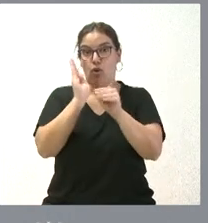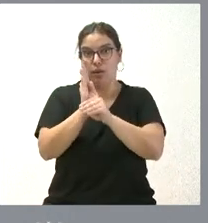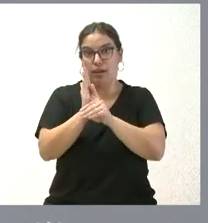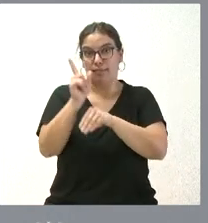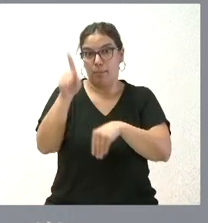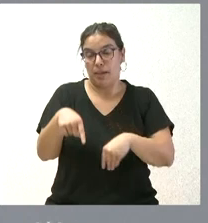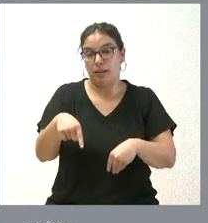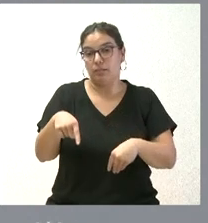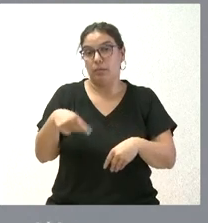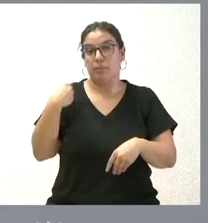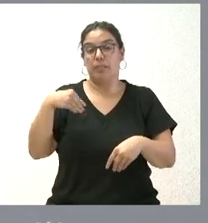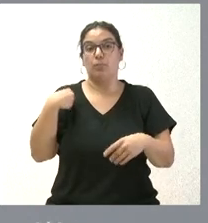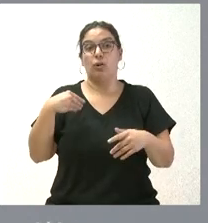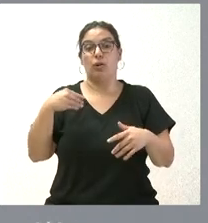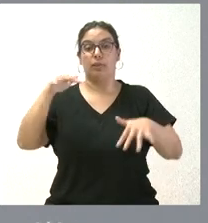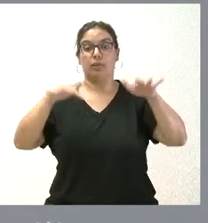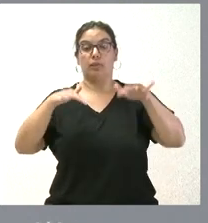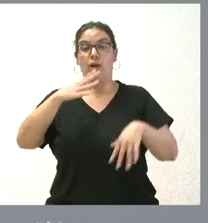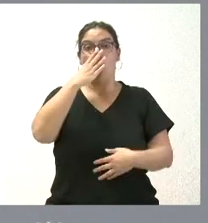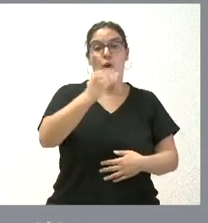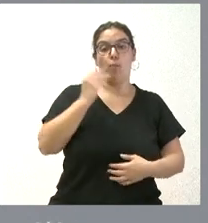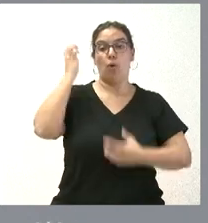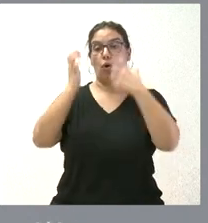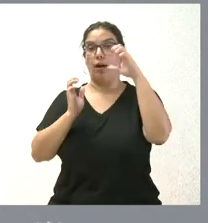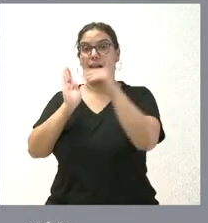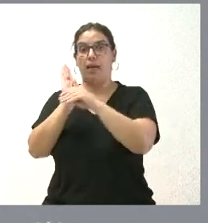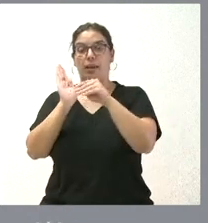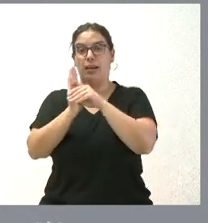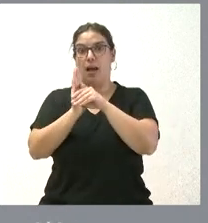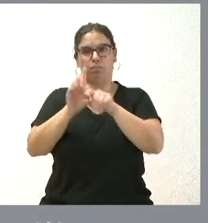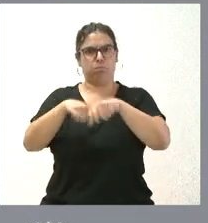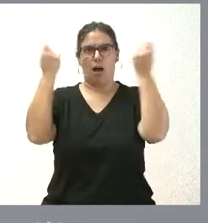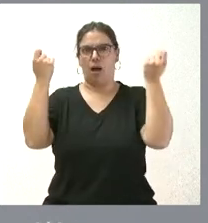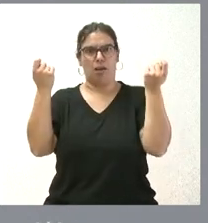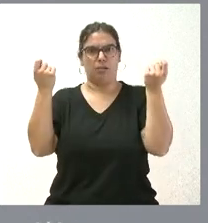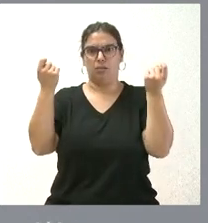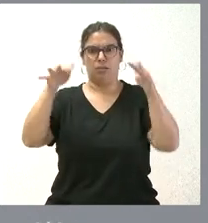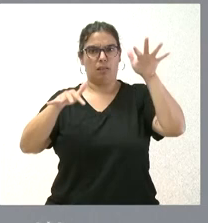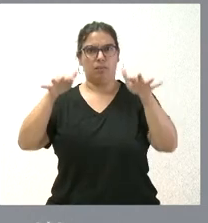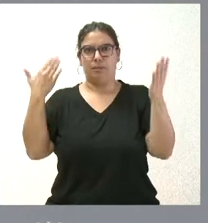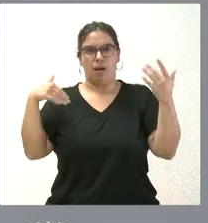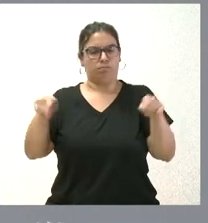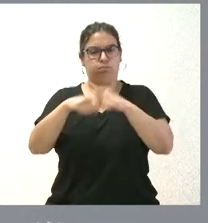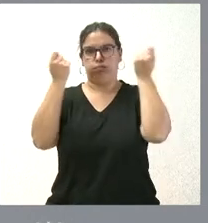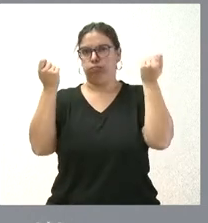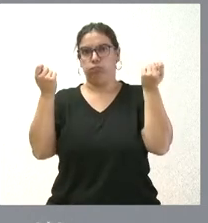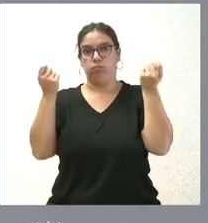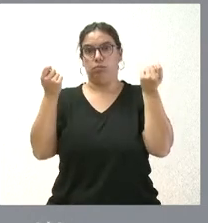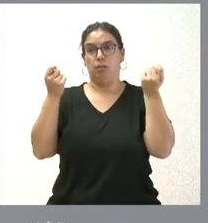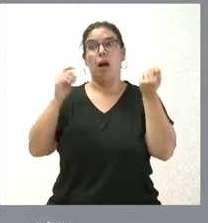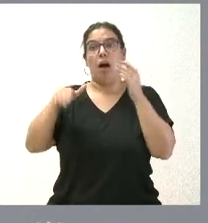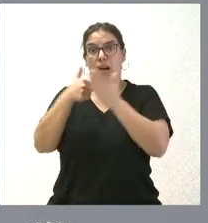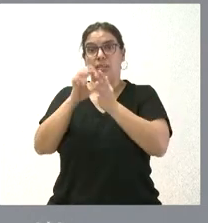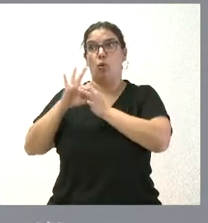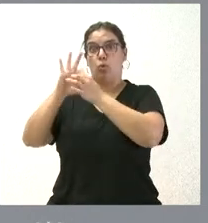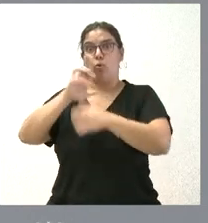que ha roto el equilibrio entre el lobo y la ganadería, incluso la propia Unión Europea lo ha señalado, y esto que está dejando pasar el tiempo